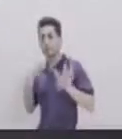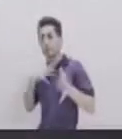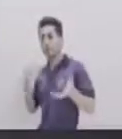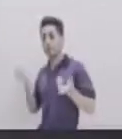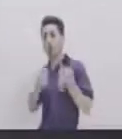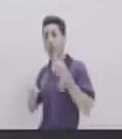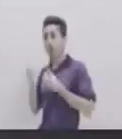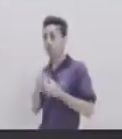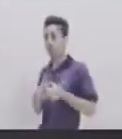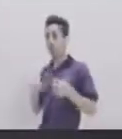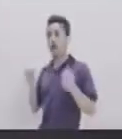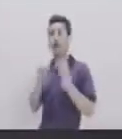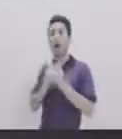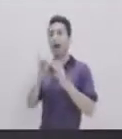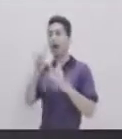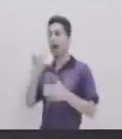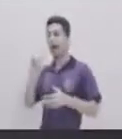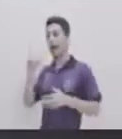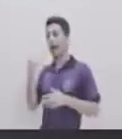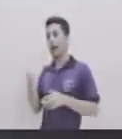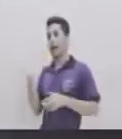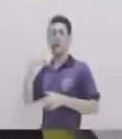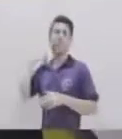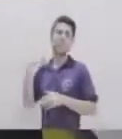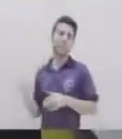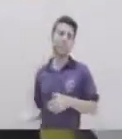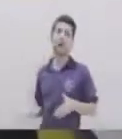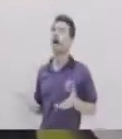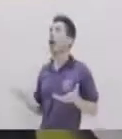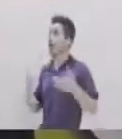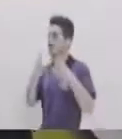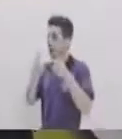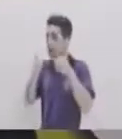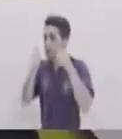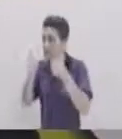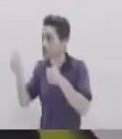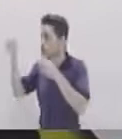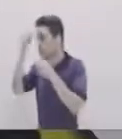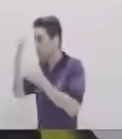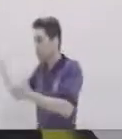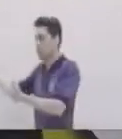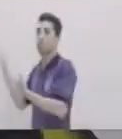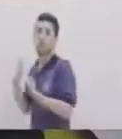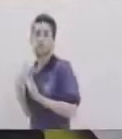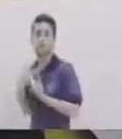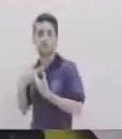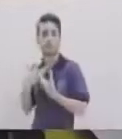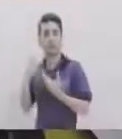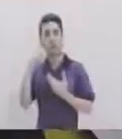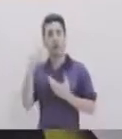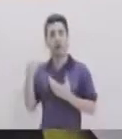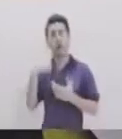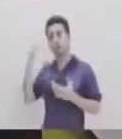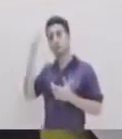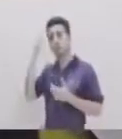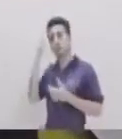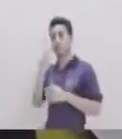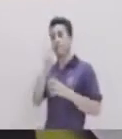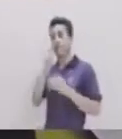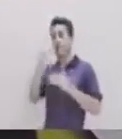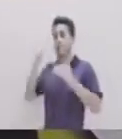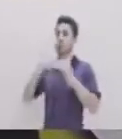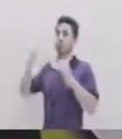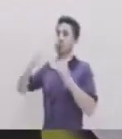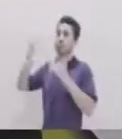Las quejas Son una gran oportunidad Cuando alguien Te dé una queja Agradecelo Porque te está dando La oportunidad De